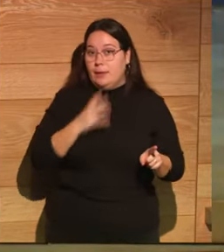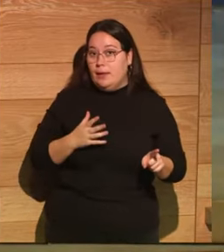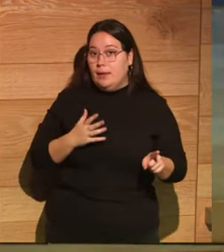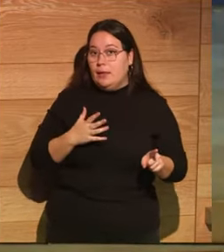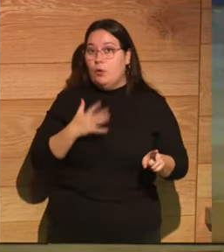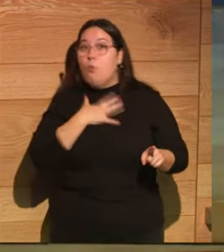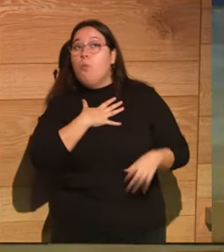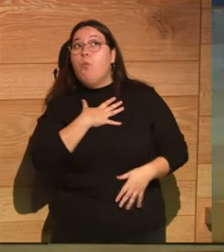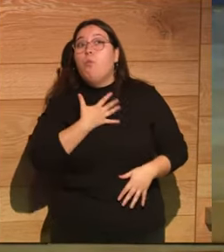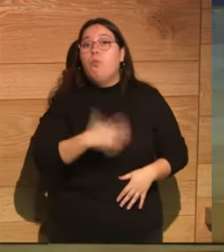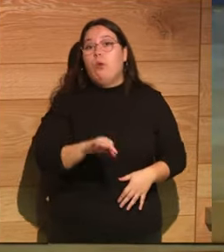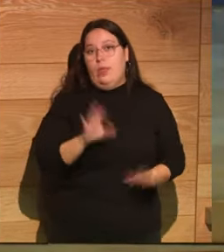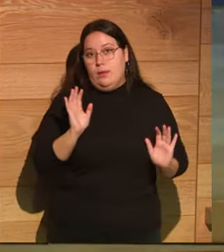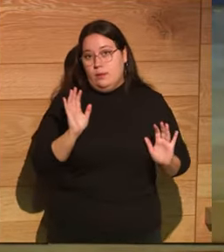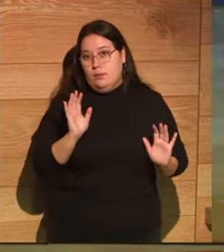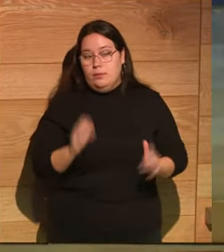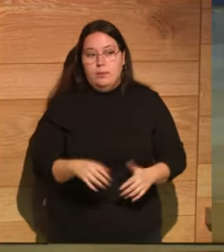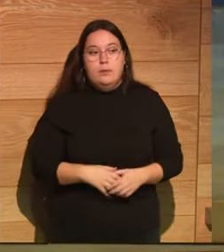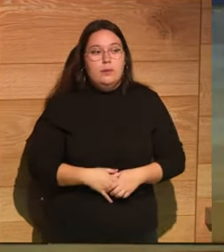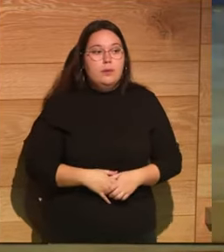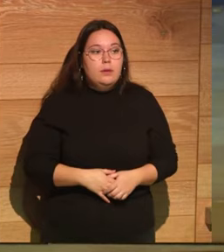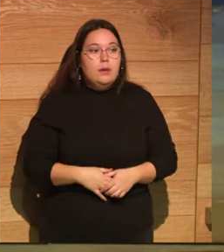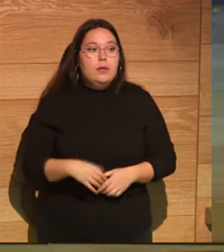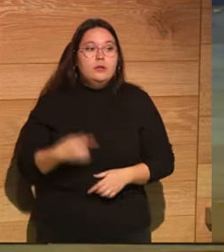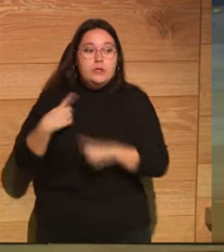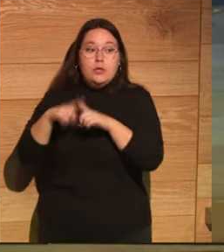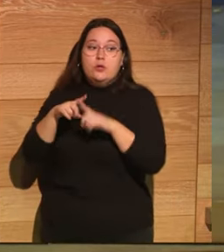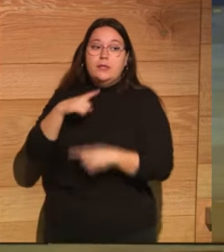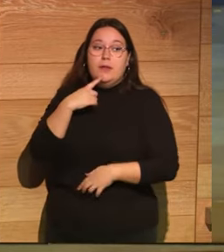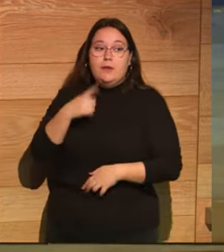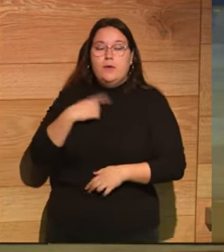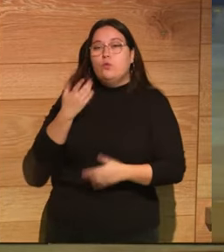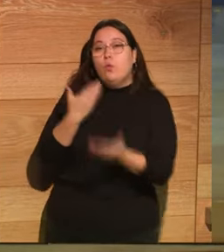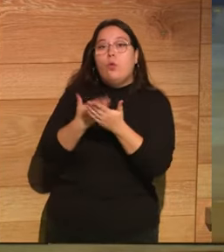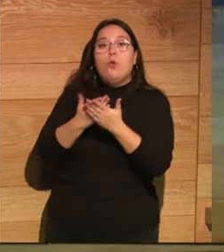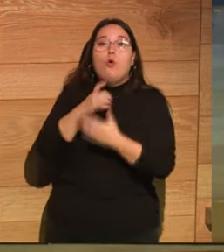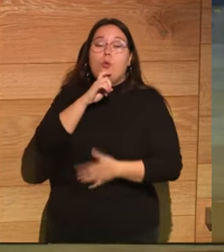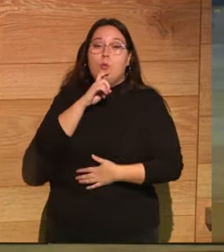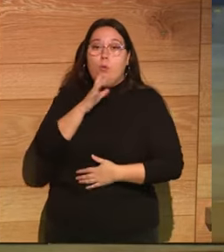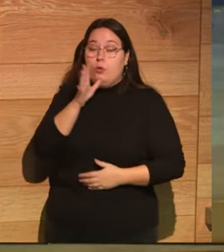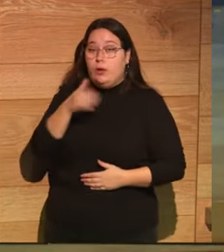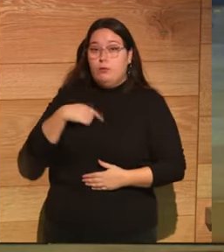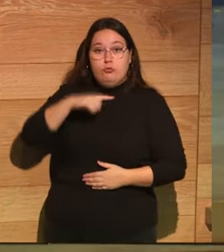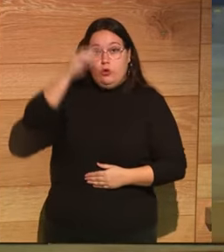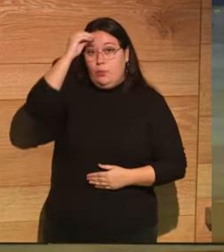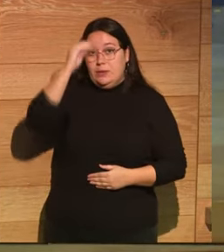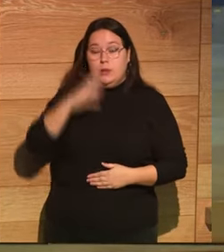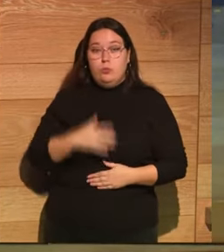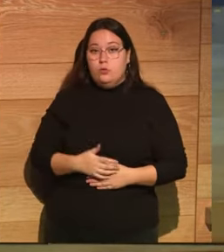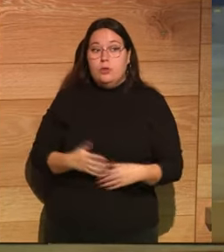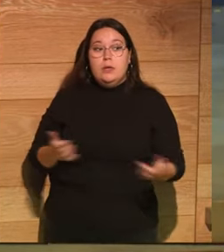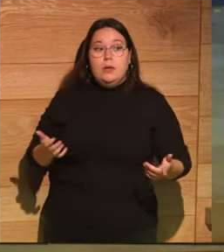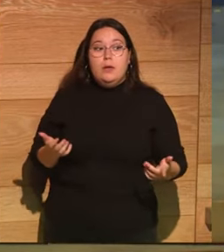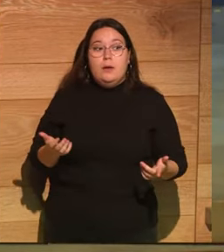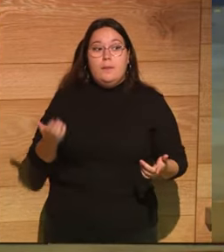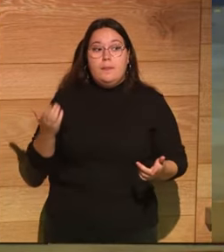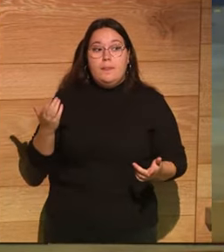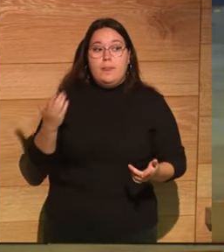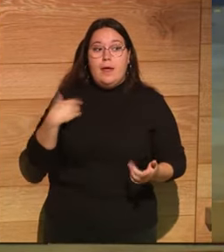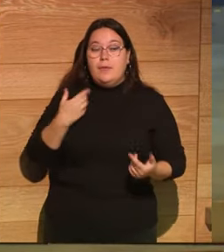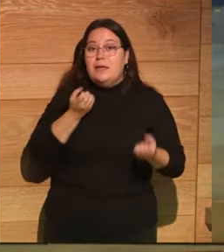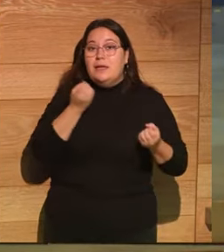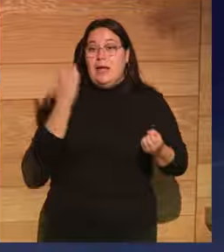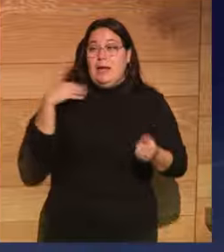quizá a este tipo de cosas. Es muy interesante esto que dice Néstor, de cómo lo vas a comprobar, porque claro, no pensamos cómo circulaba la